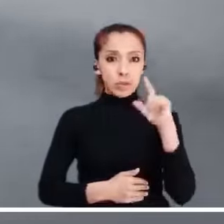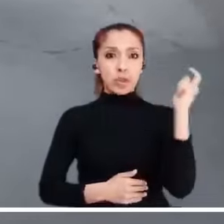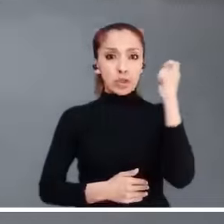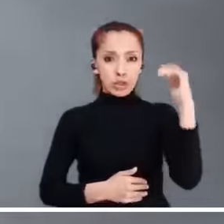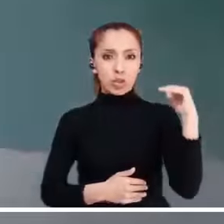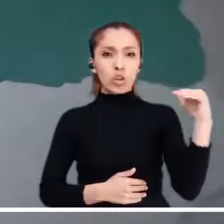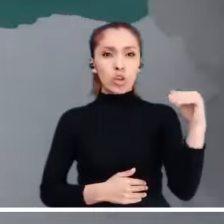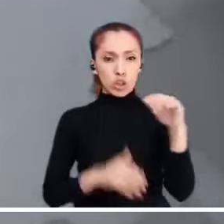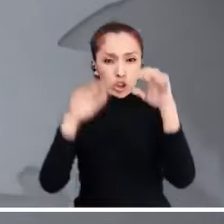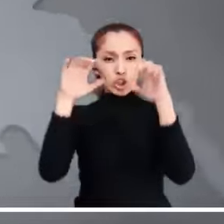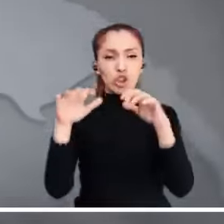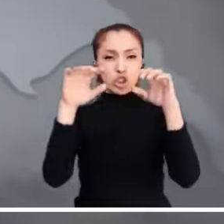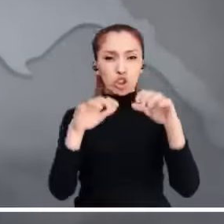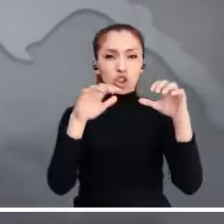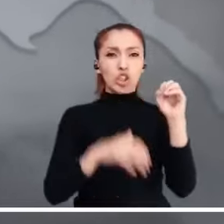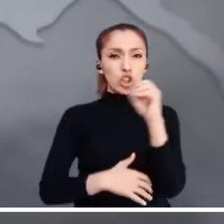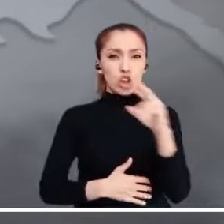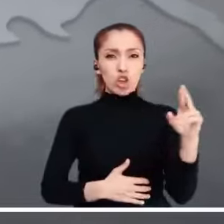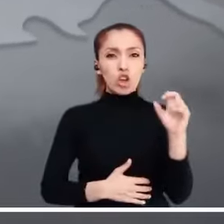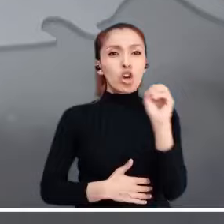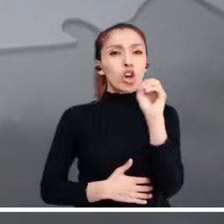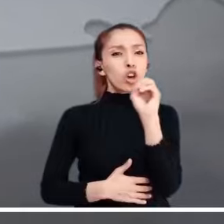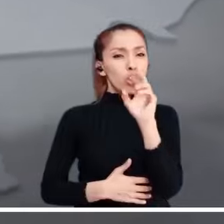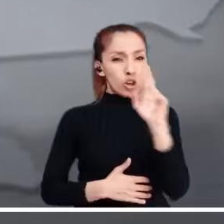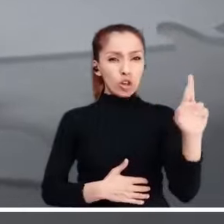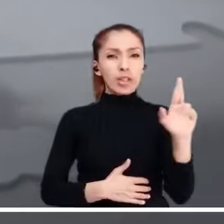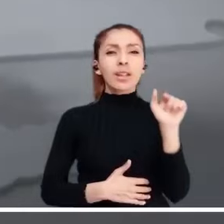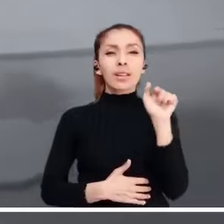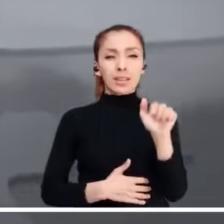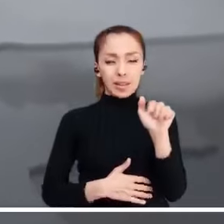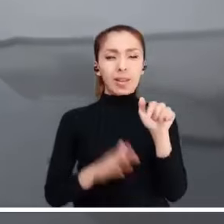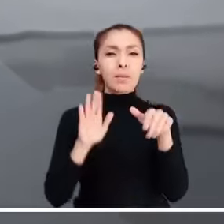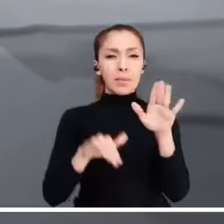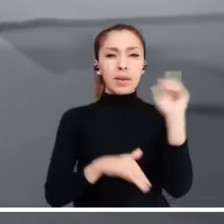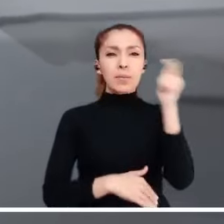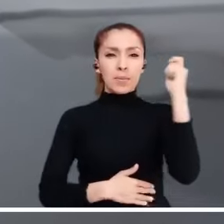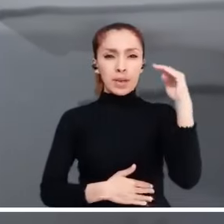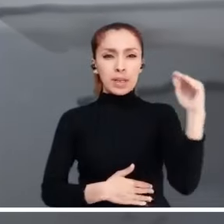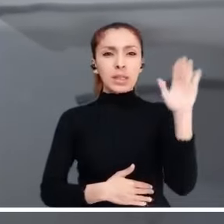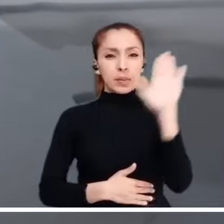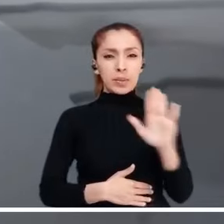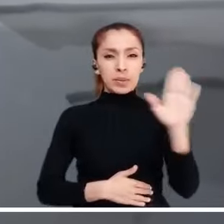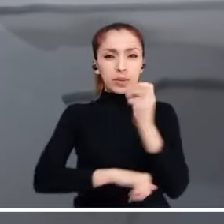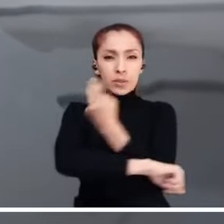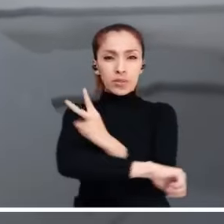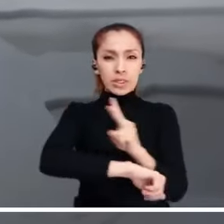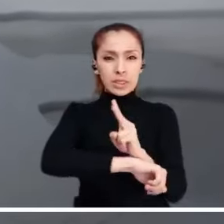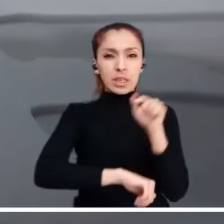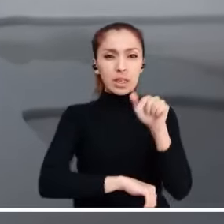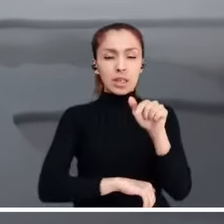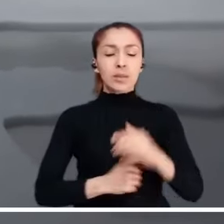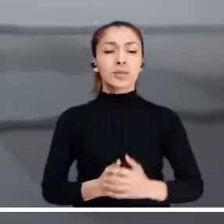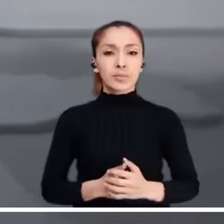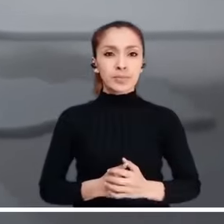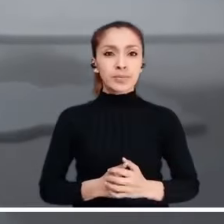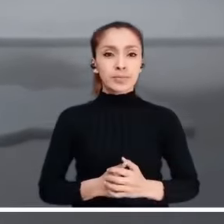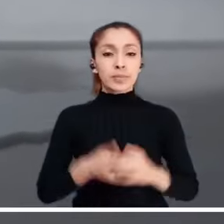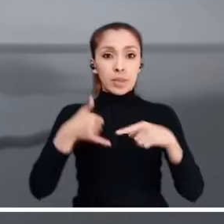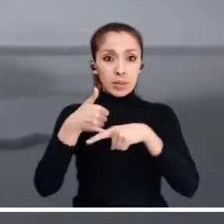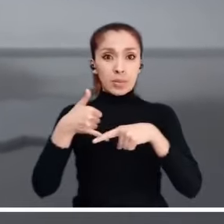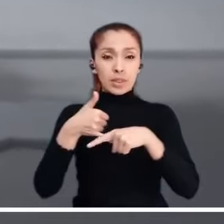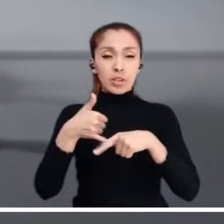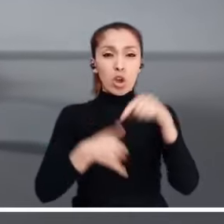Orinoquía promete lloviznas al nororiente del Meta y lluvias intensas en los departamentos de Arauca y Bichada.